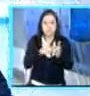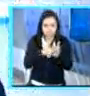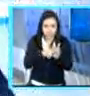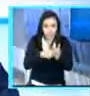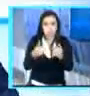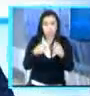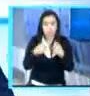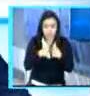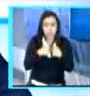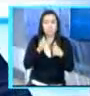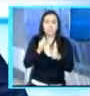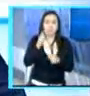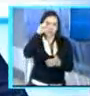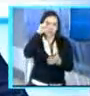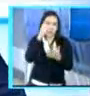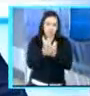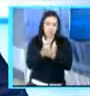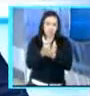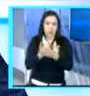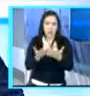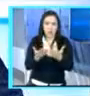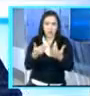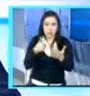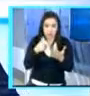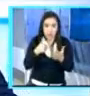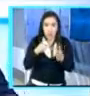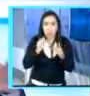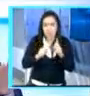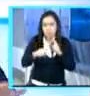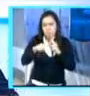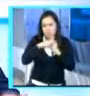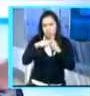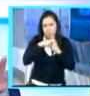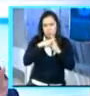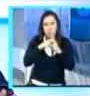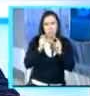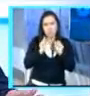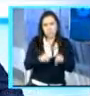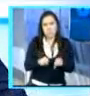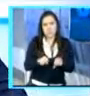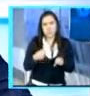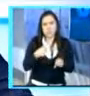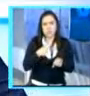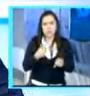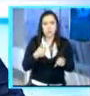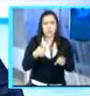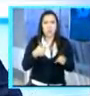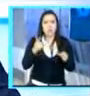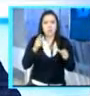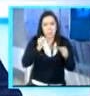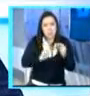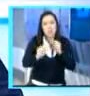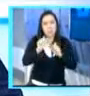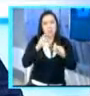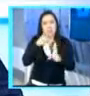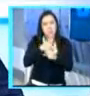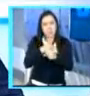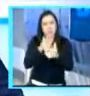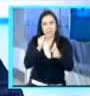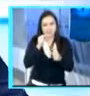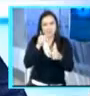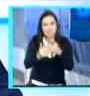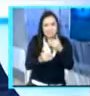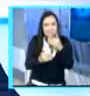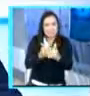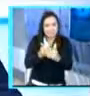económica de Guatemala es positiva. Por ahí Guatemala se prevé que va a crecer a una tasa de